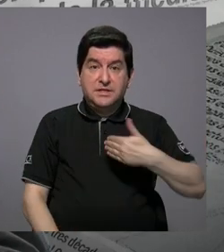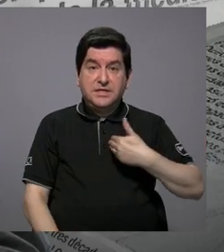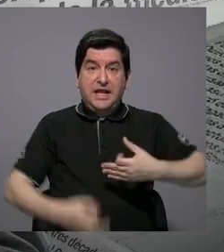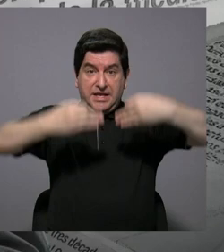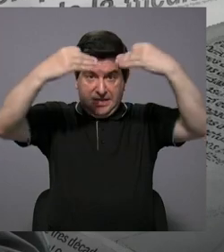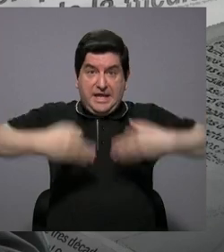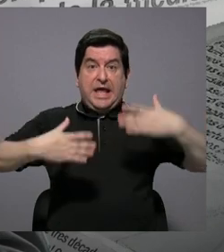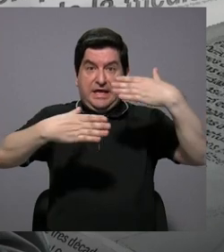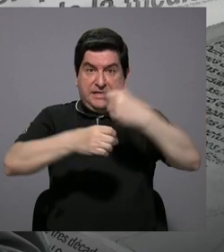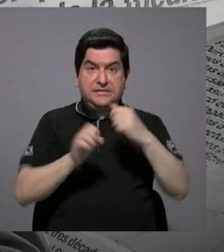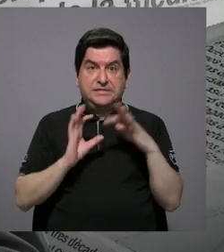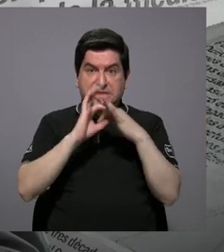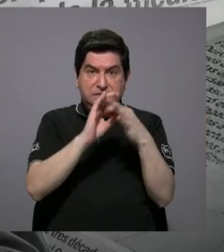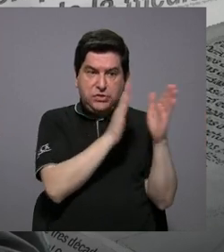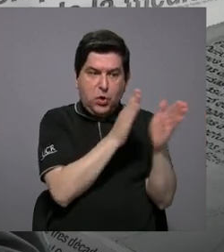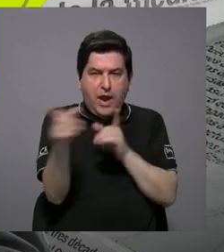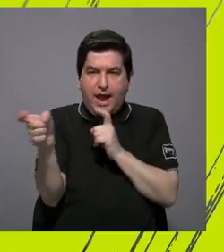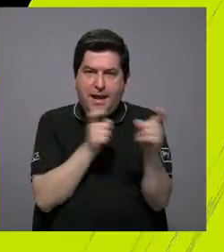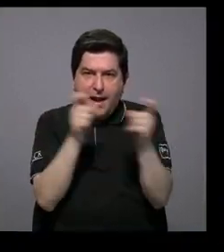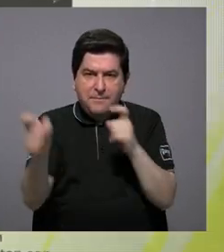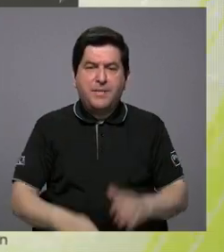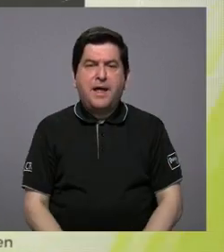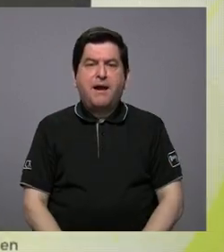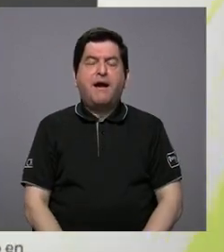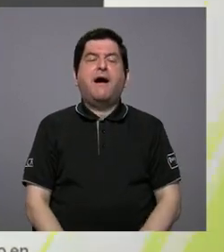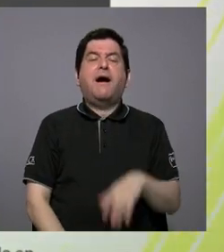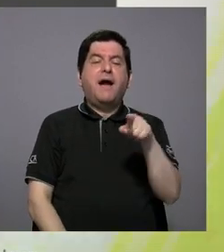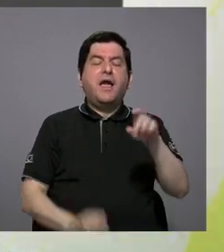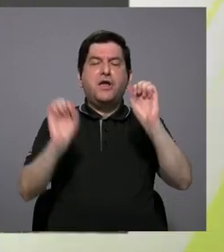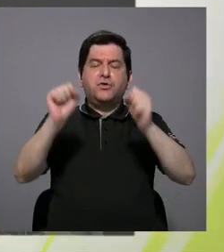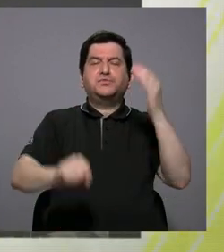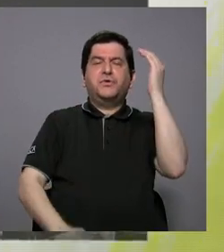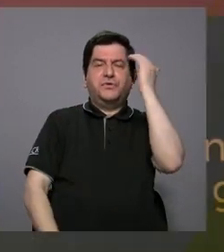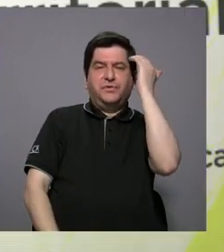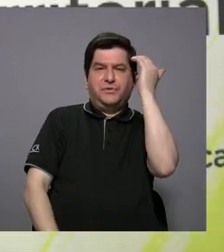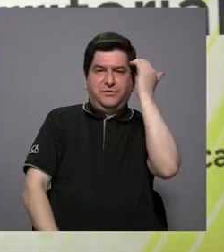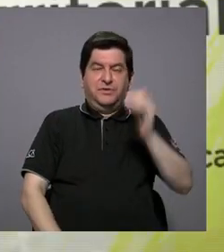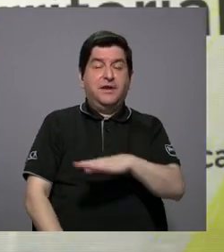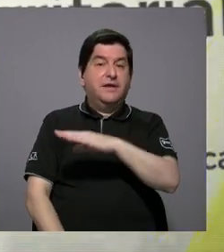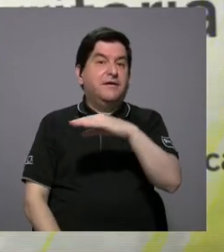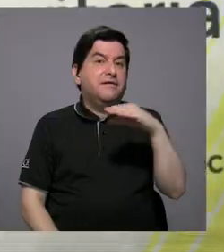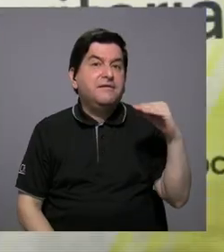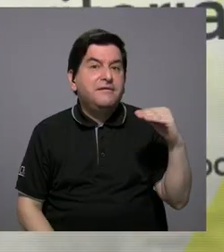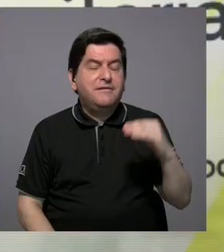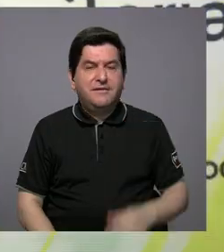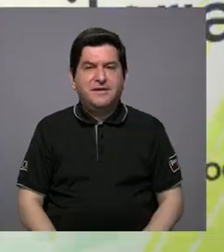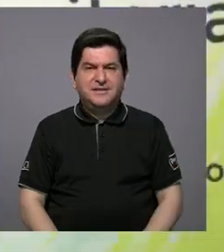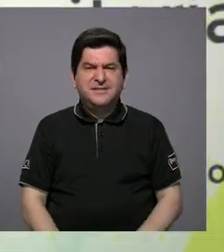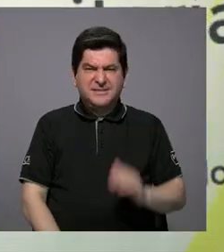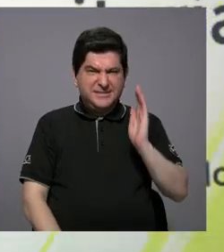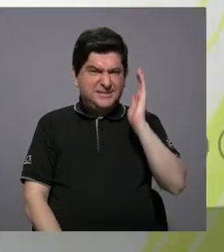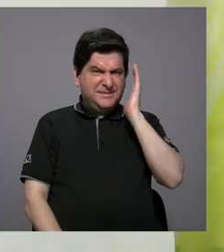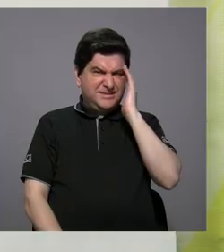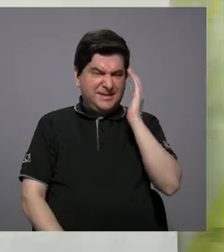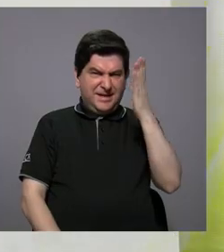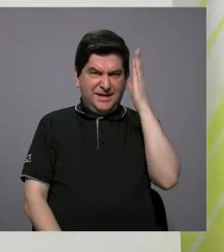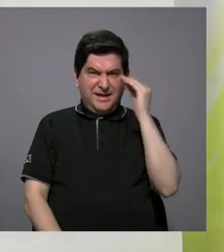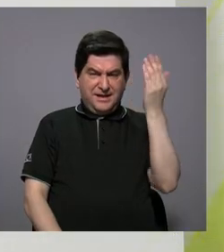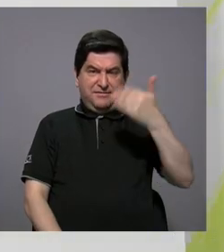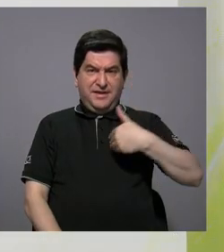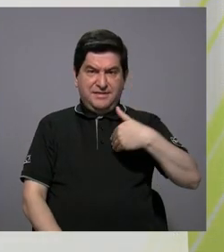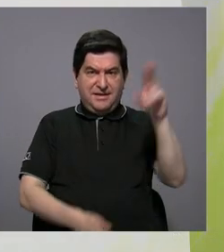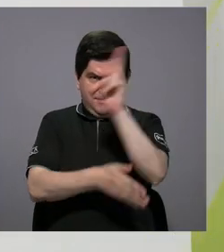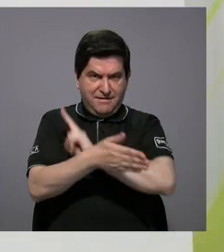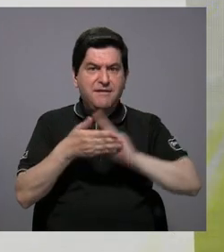que tomar decisiones con respecto a los planes reguladores tengan más base teórica y conozcan también las experiencias que tenemos